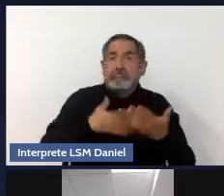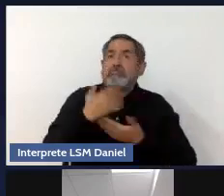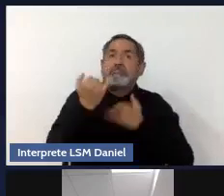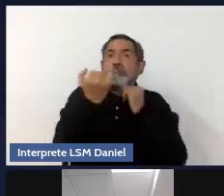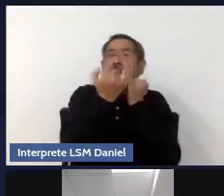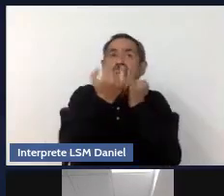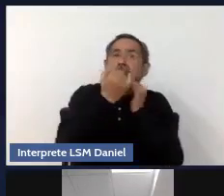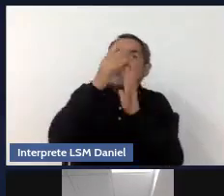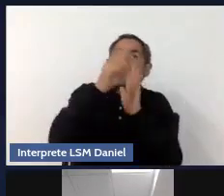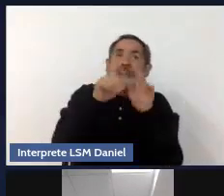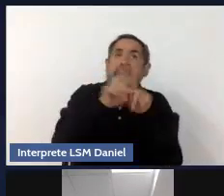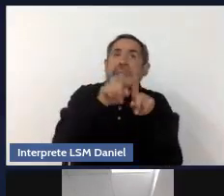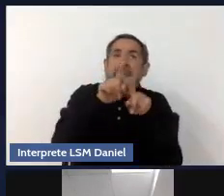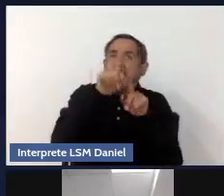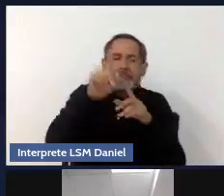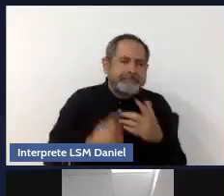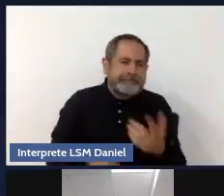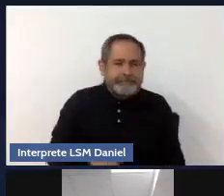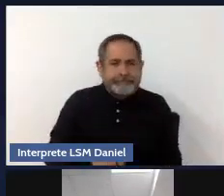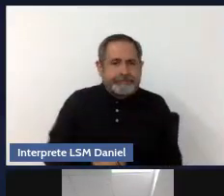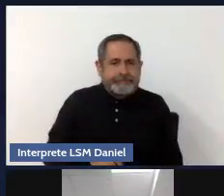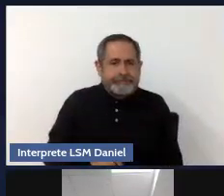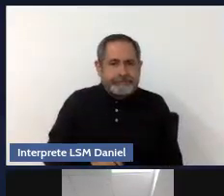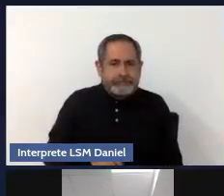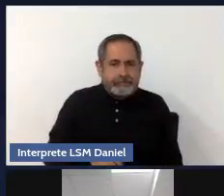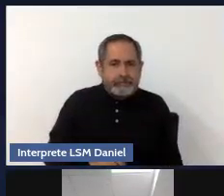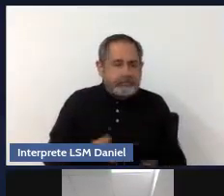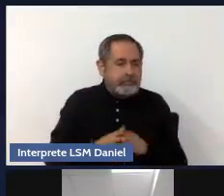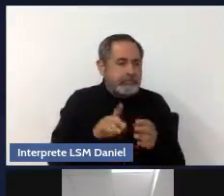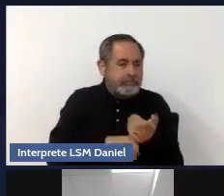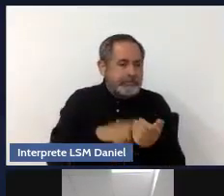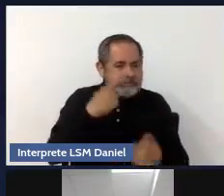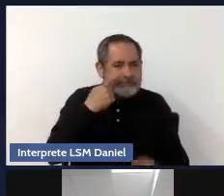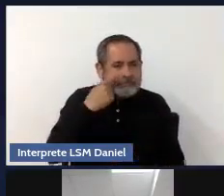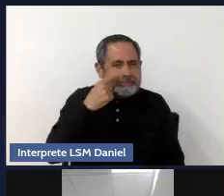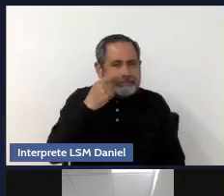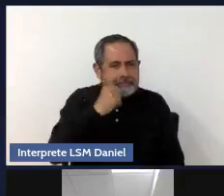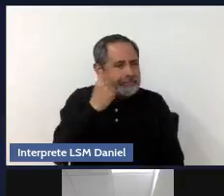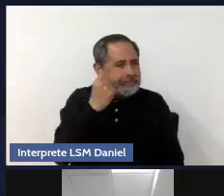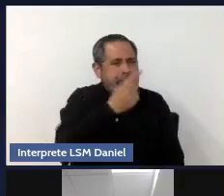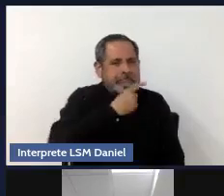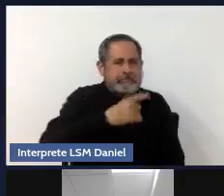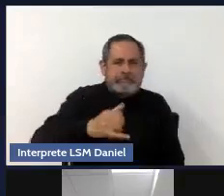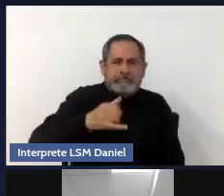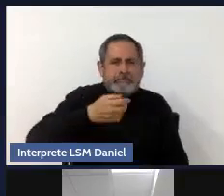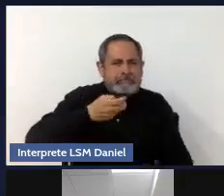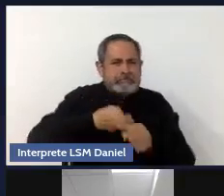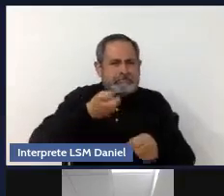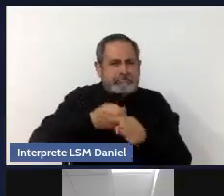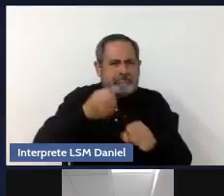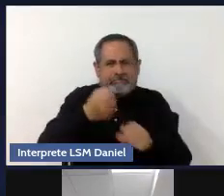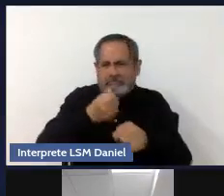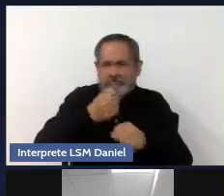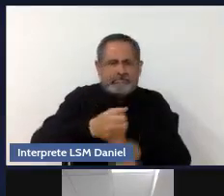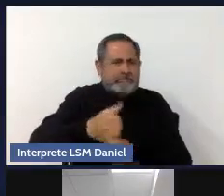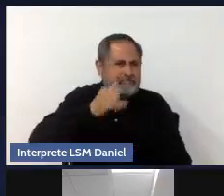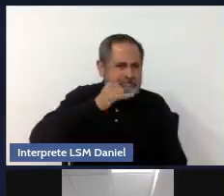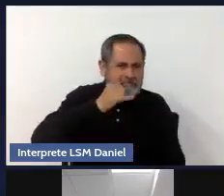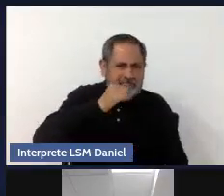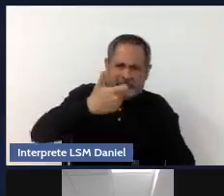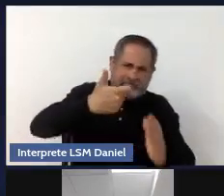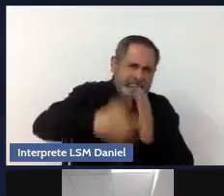de la esquina de, eh, las cervezas o la, cualquier bebida con precios muy